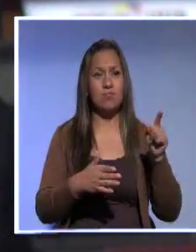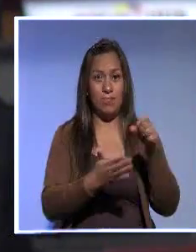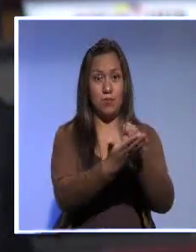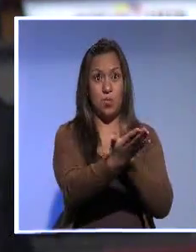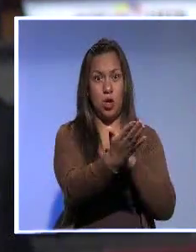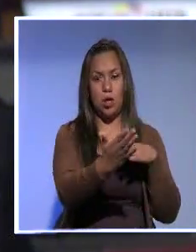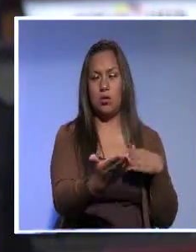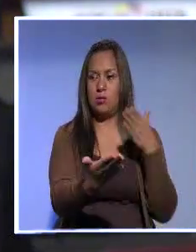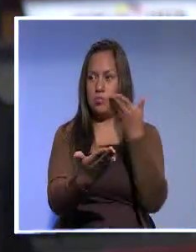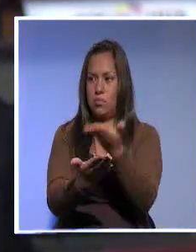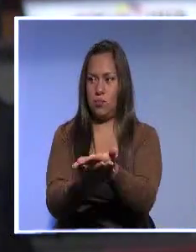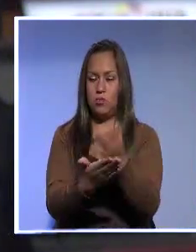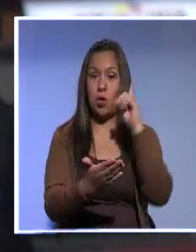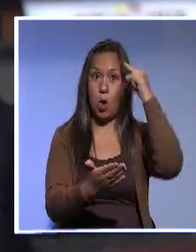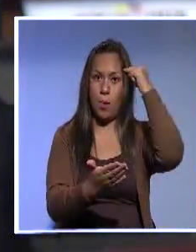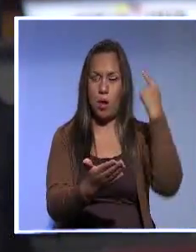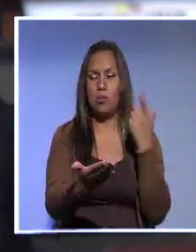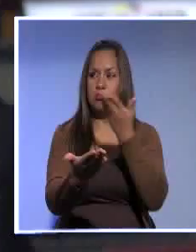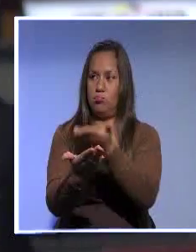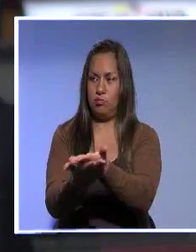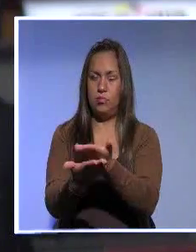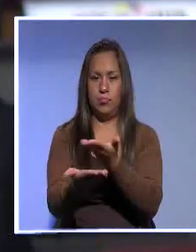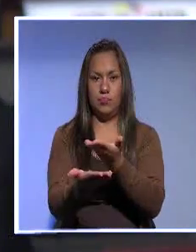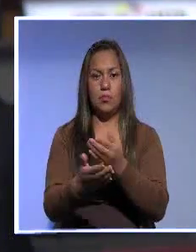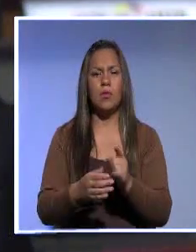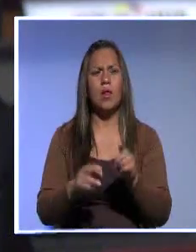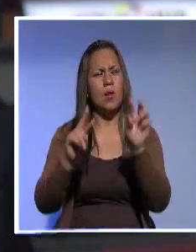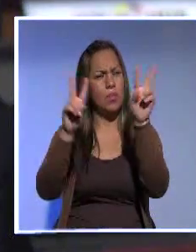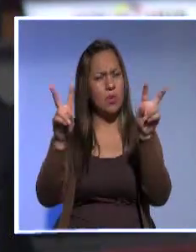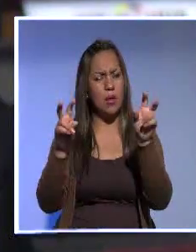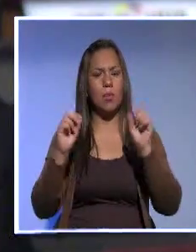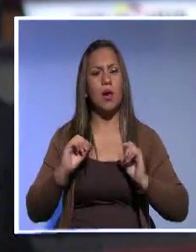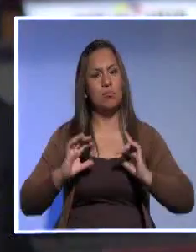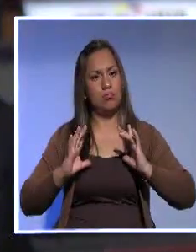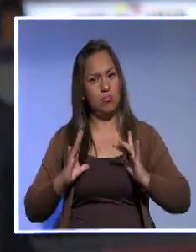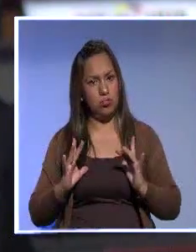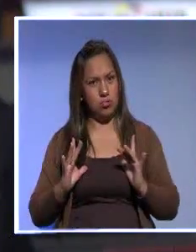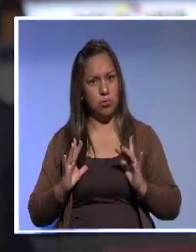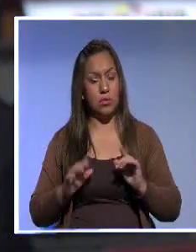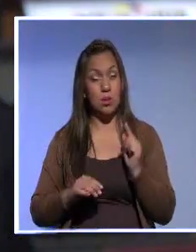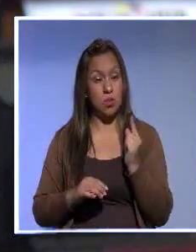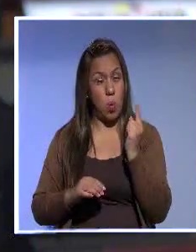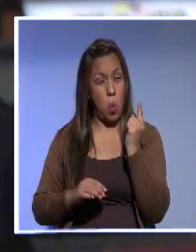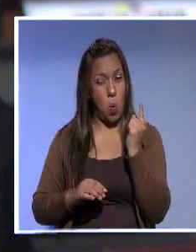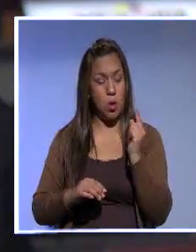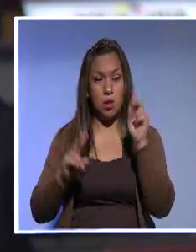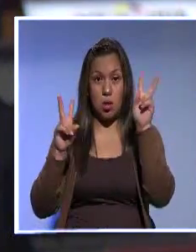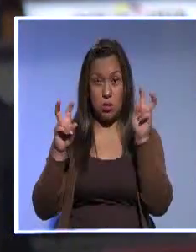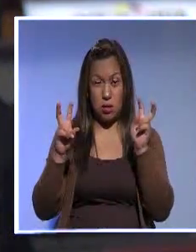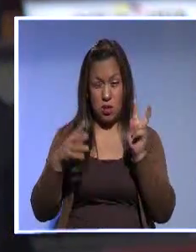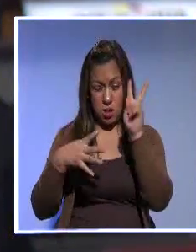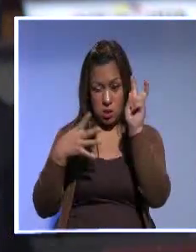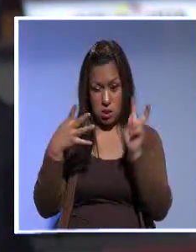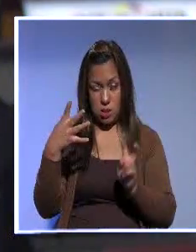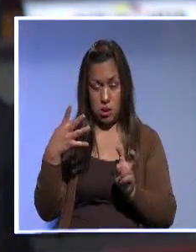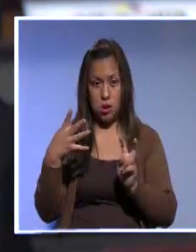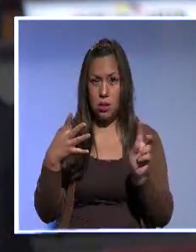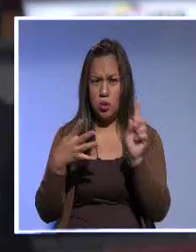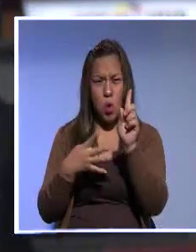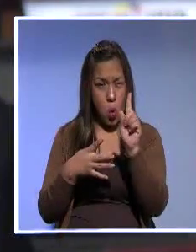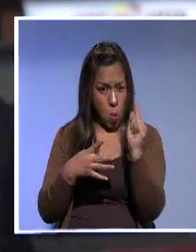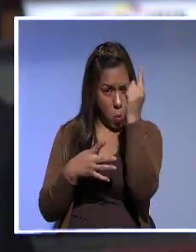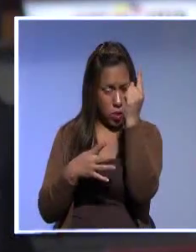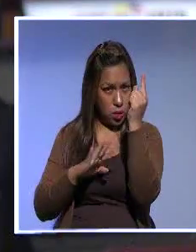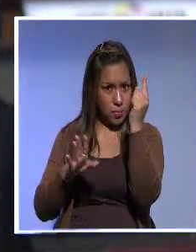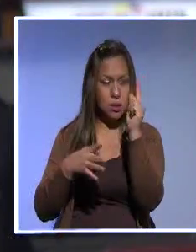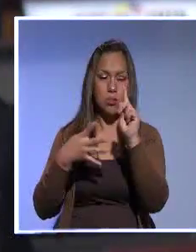desde el Ejecutivo. No obstante, el tema de los feriados no es el único tema que se aborda en este proyecto de ley, sino